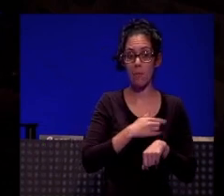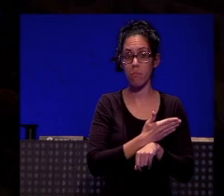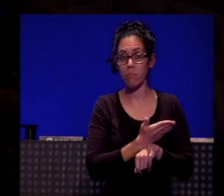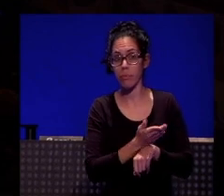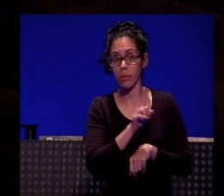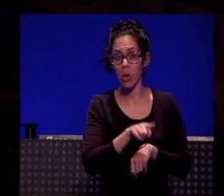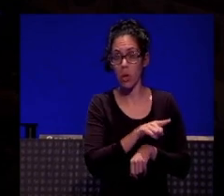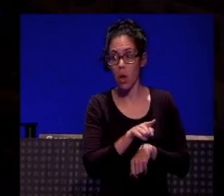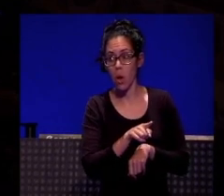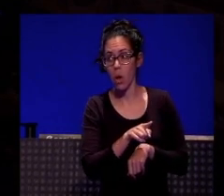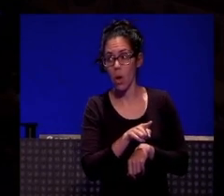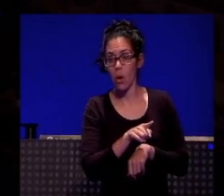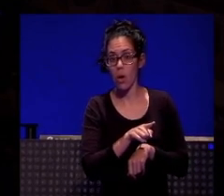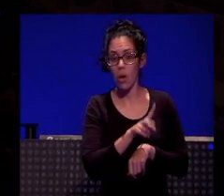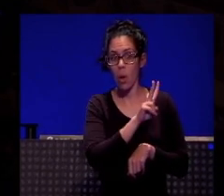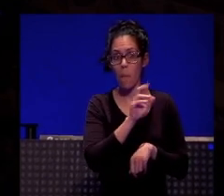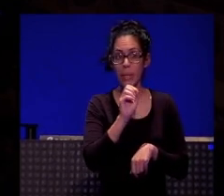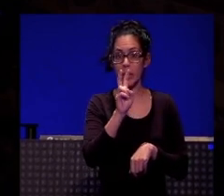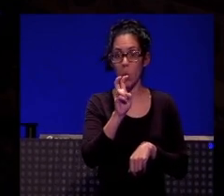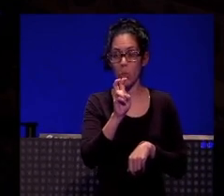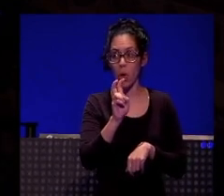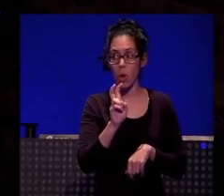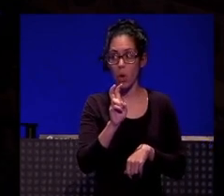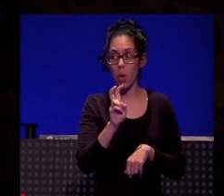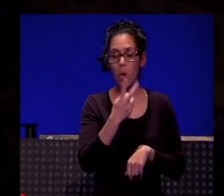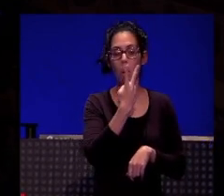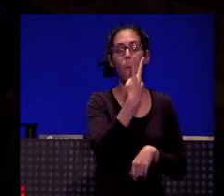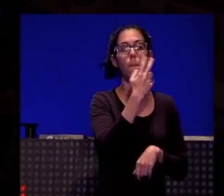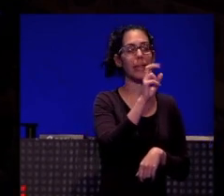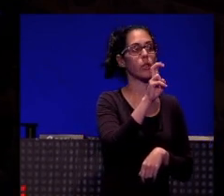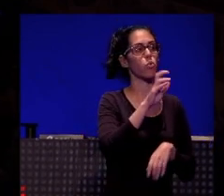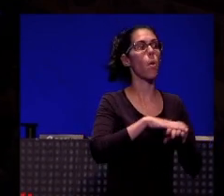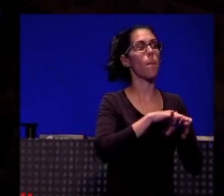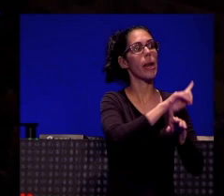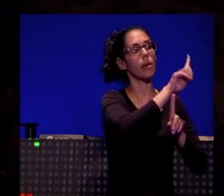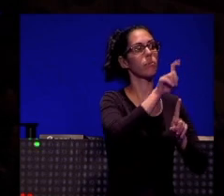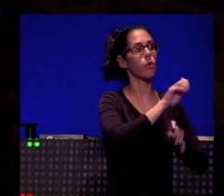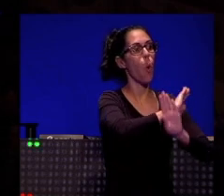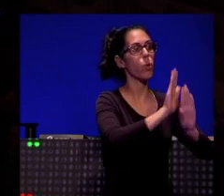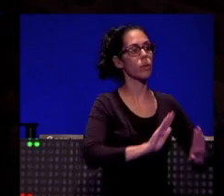22 20 segundos 20 segundos para la última pregunta